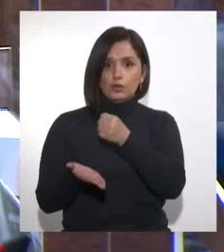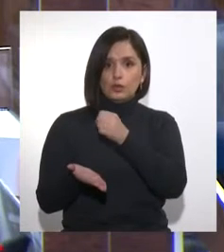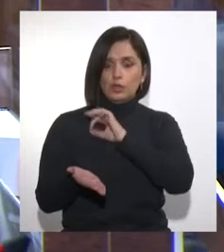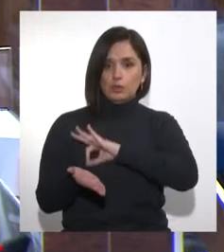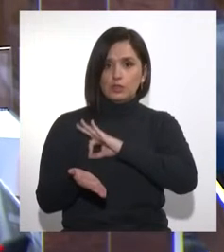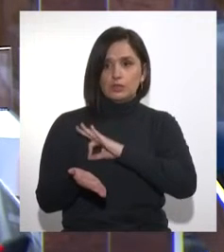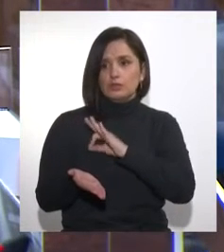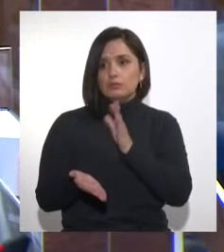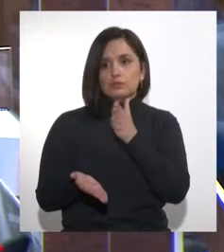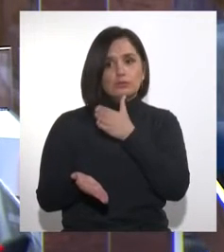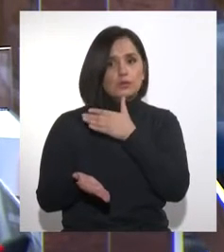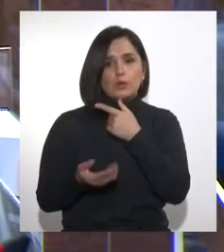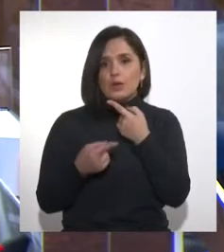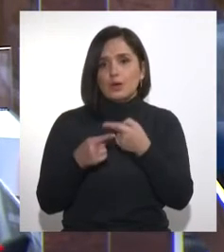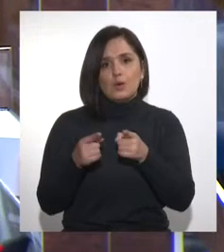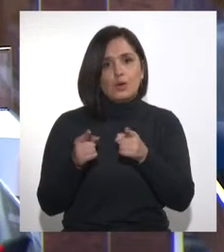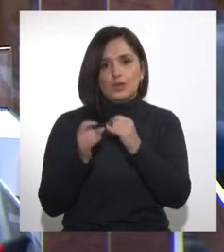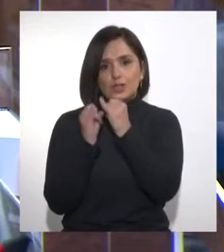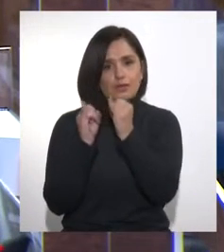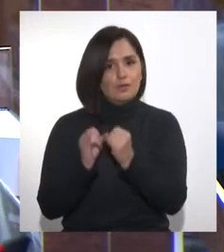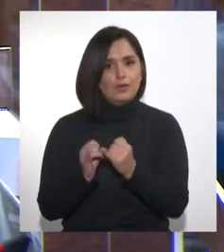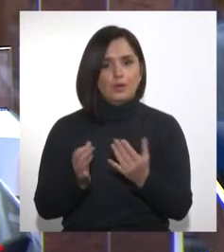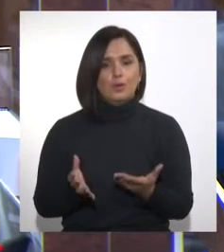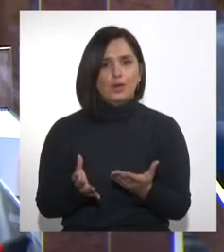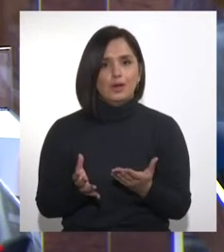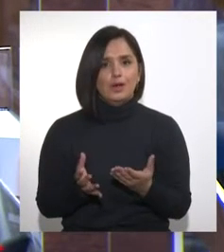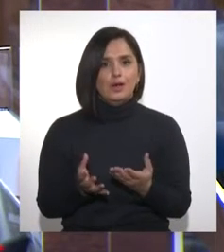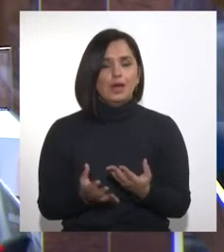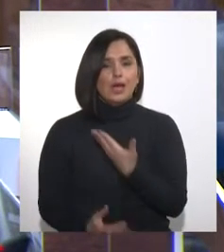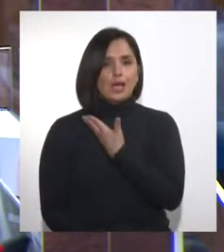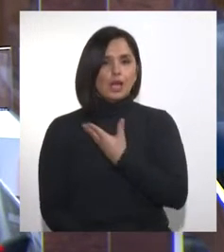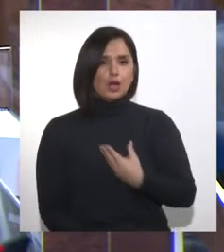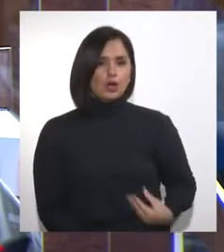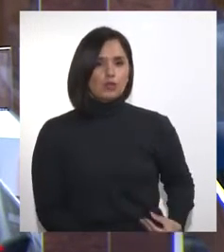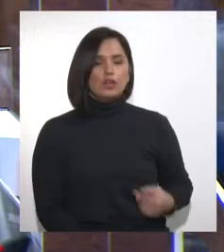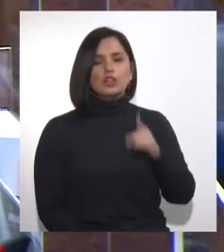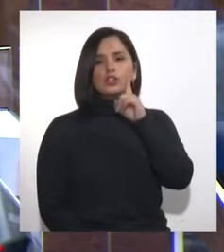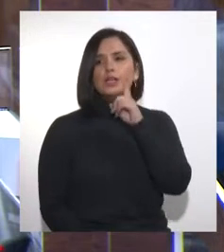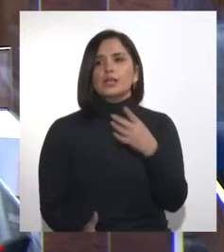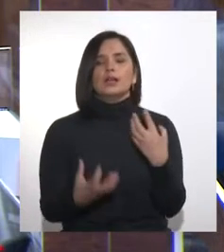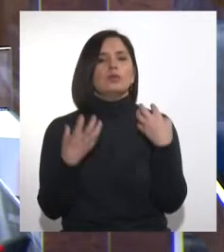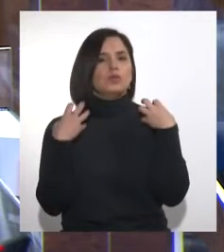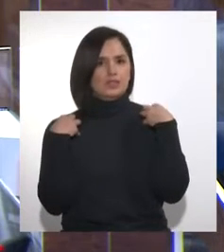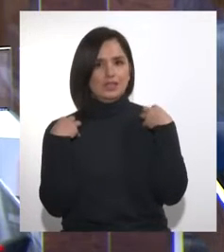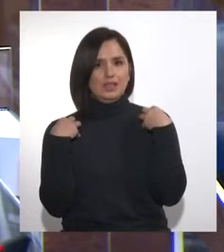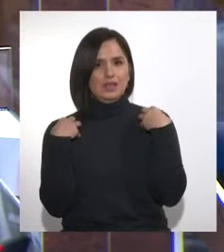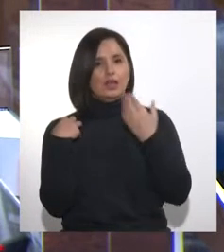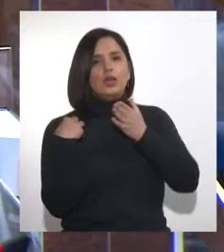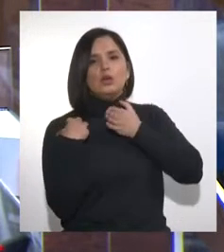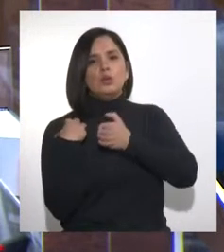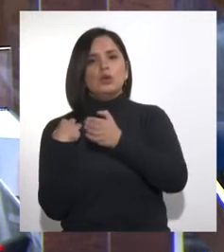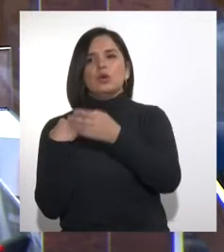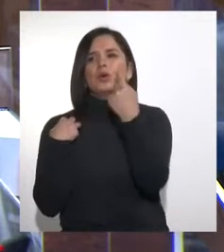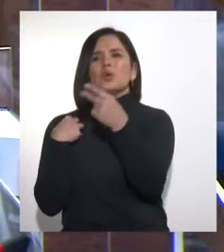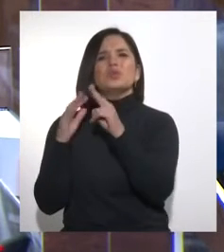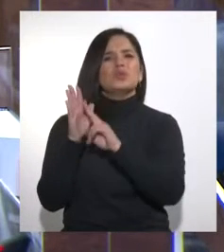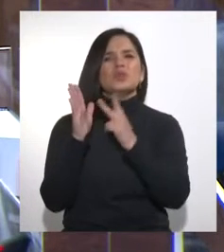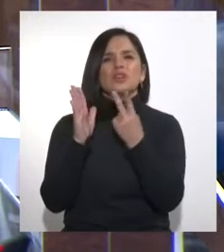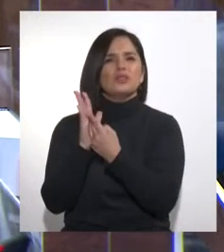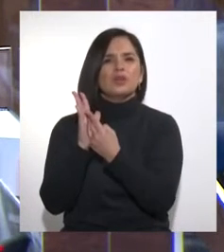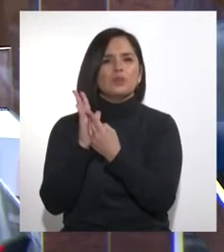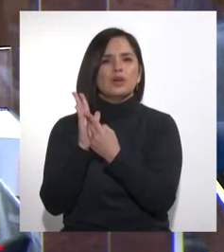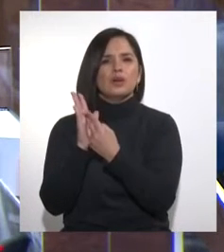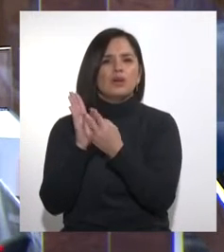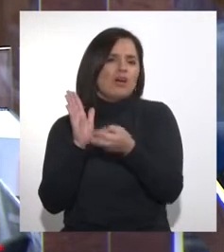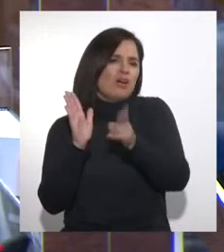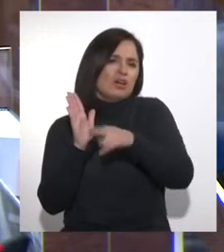otra alternativa. Este gobierno tiene responsabilidad porque hasta ahora sigue con su reforma de pensiones que insiste en más de lo mismo,